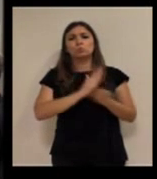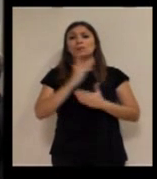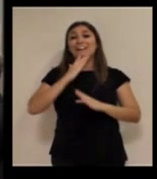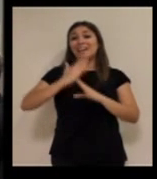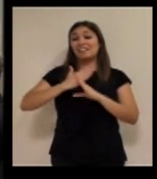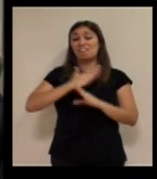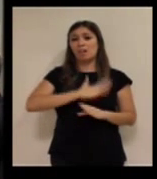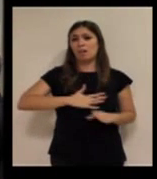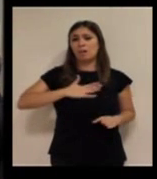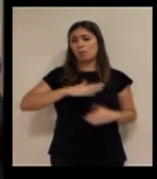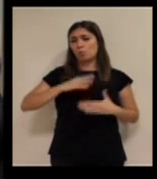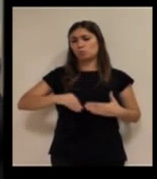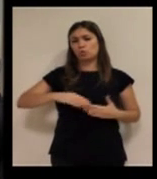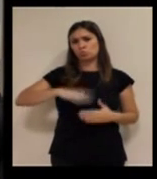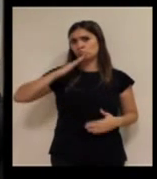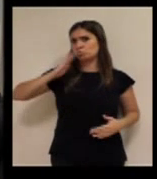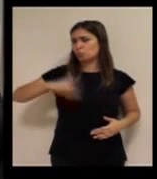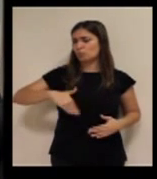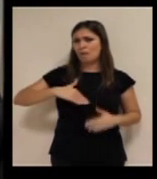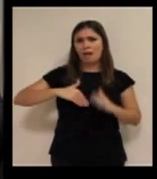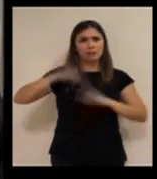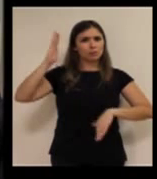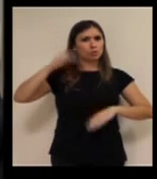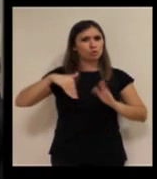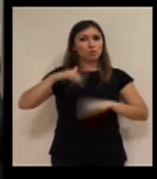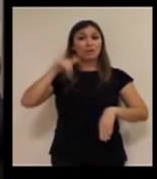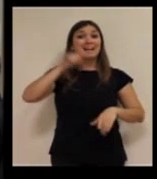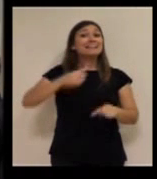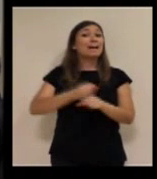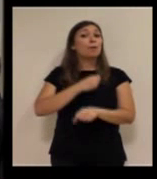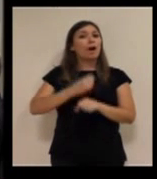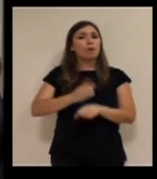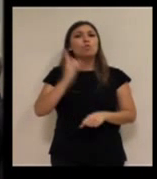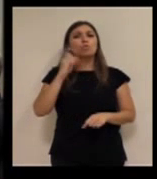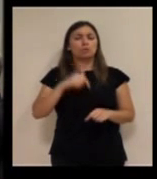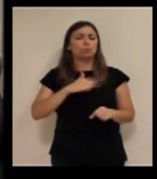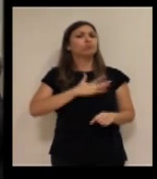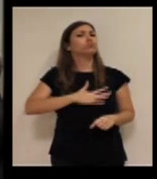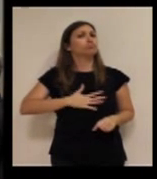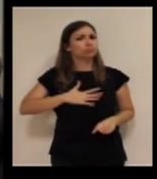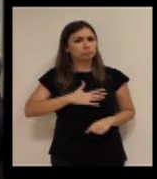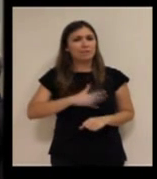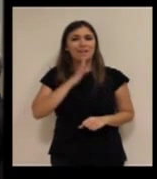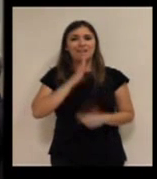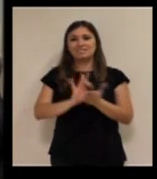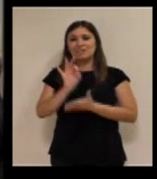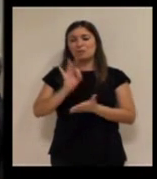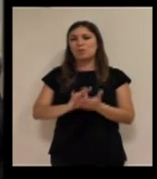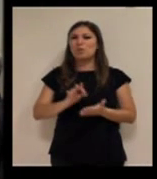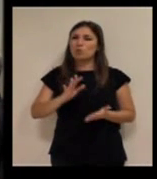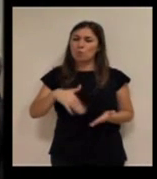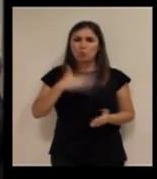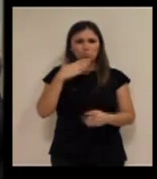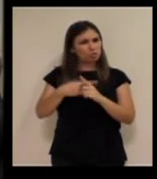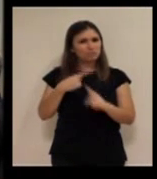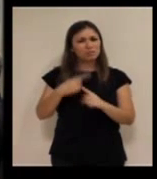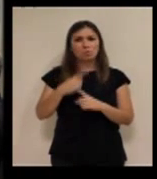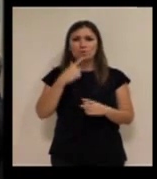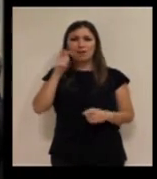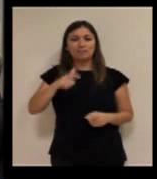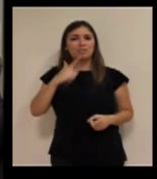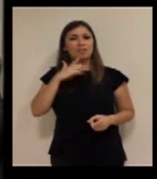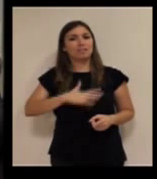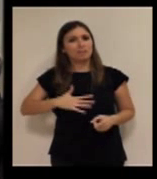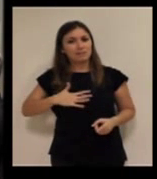de satisfacción de los usuarios también es muy alto. Sí. Ahora yo creo que de los clientes es un servicio muy También. que decías antes es un servicio muy